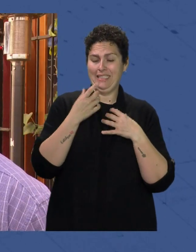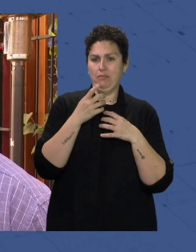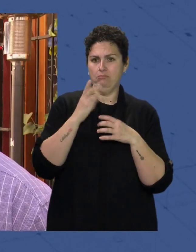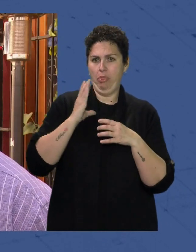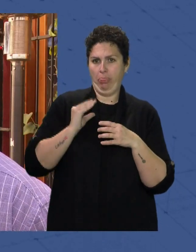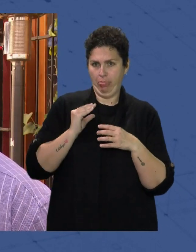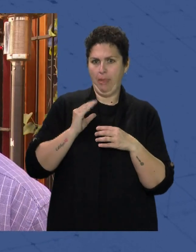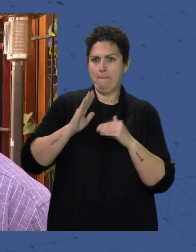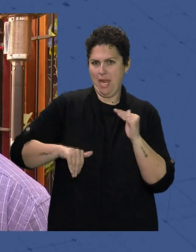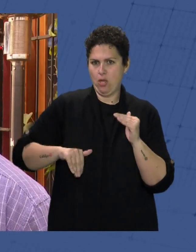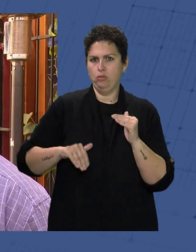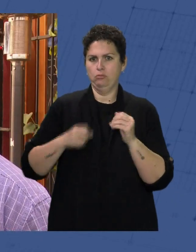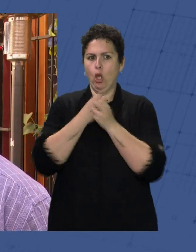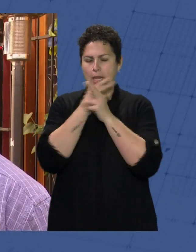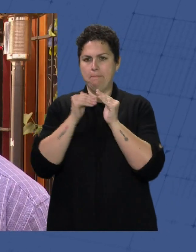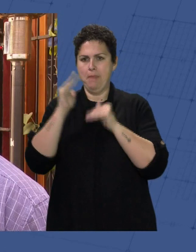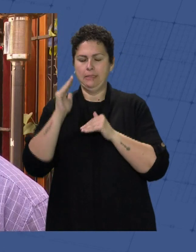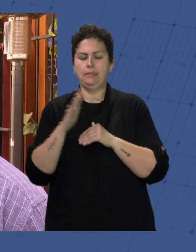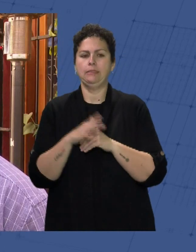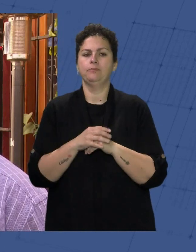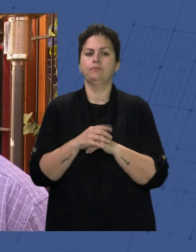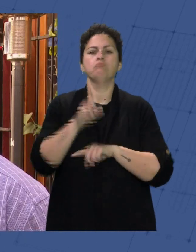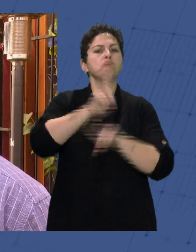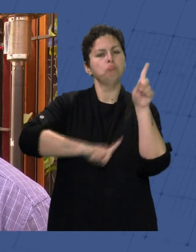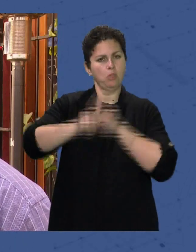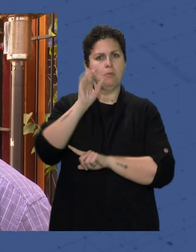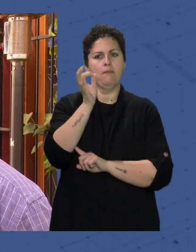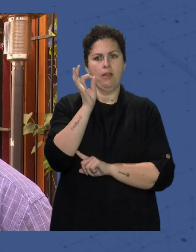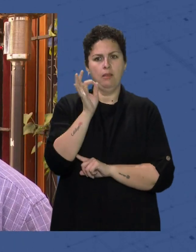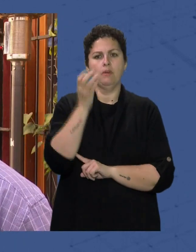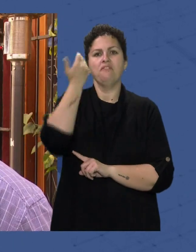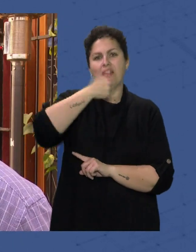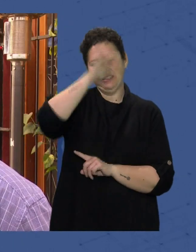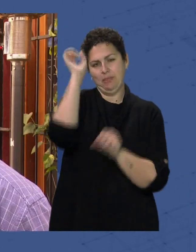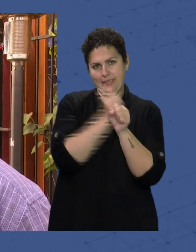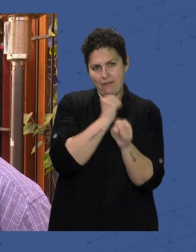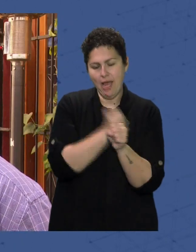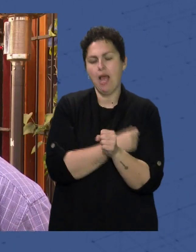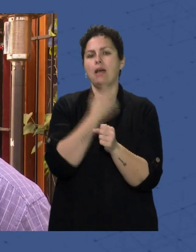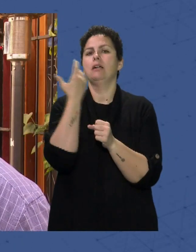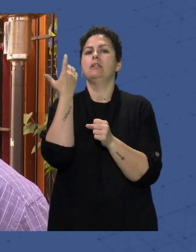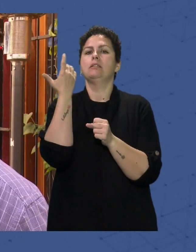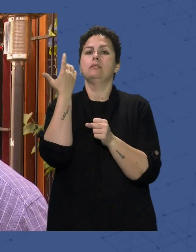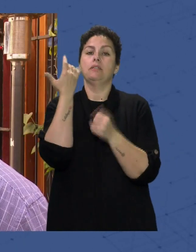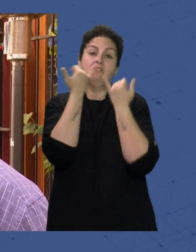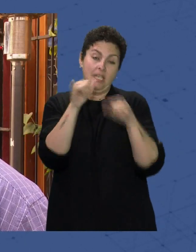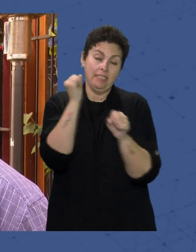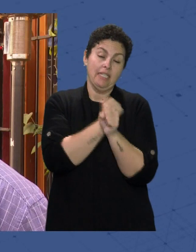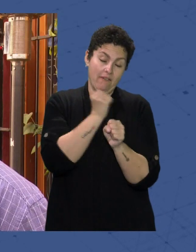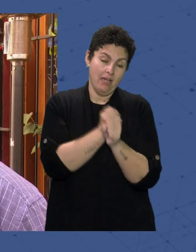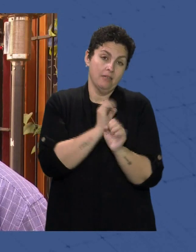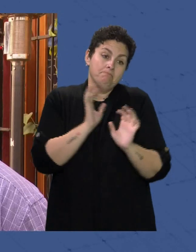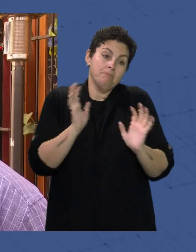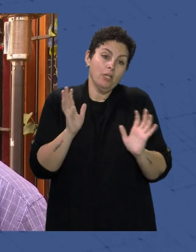Y que sí Que el único problema Es que trabajamos Fines de semana Trabajamos festivos Pero bueno Que al final